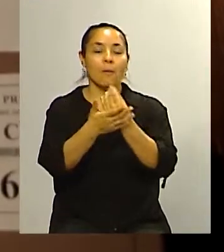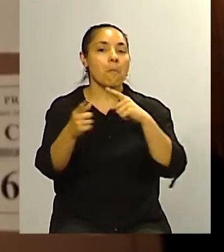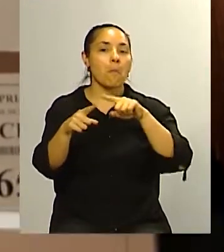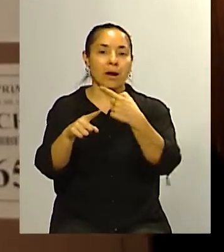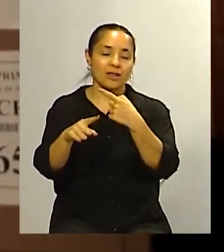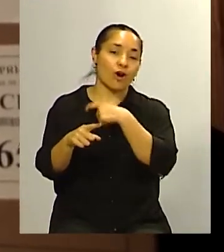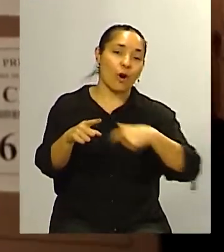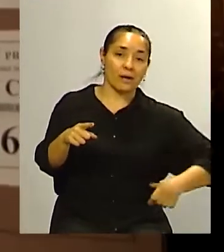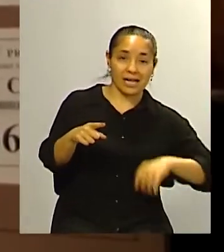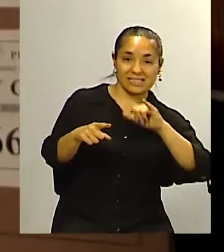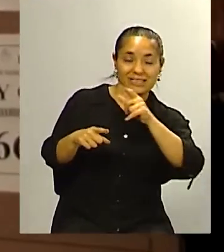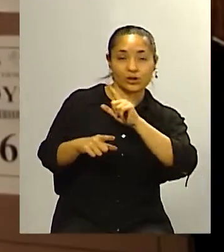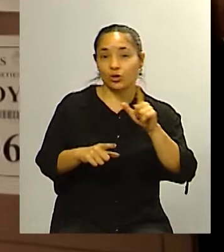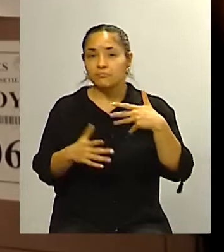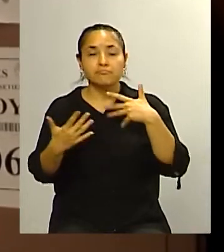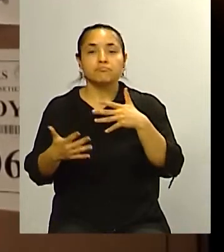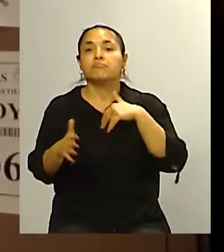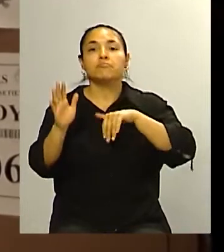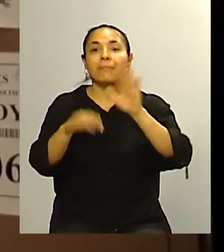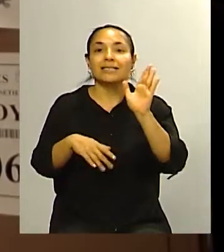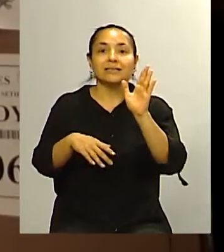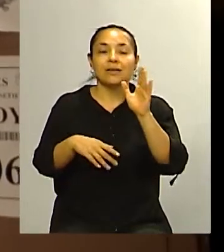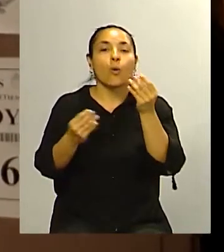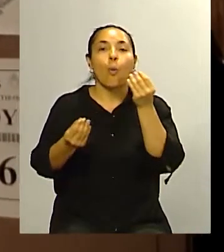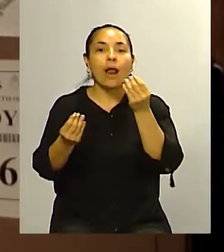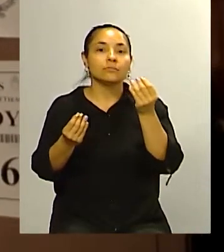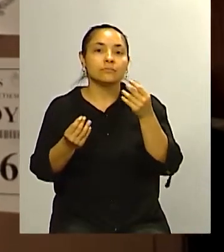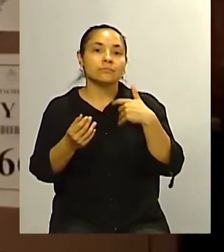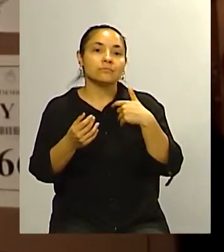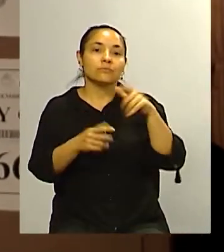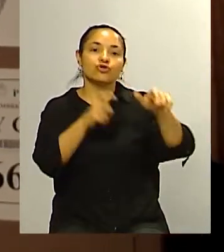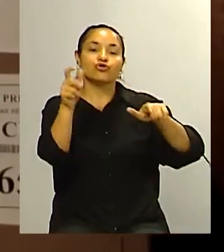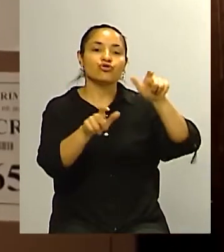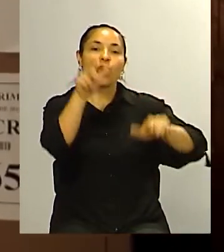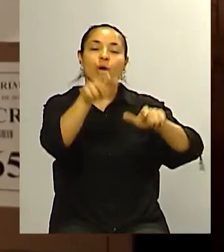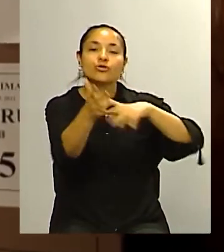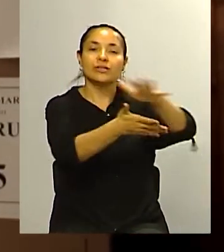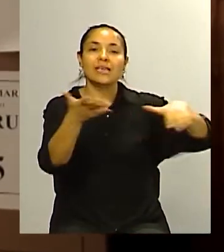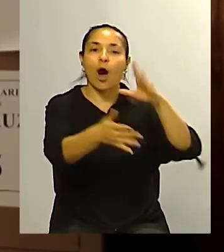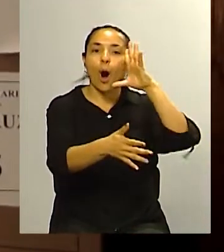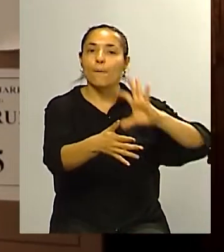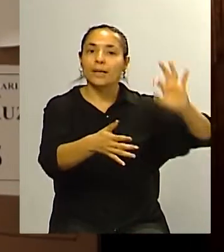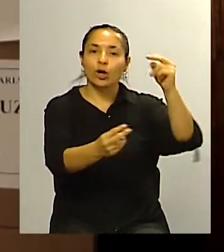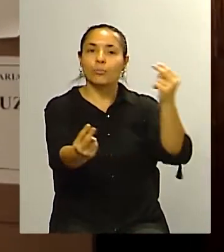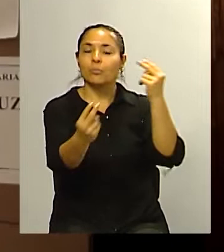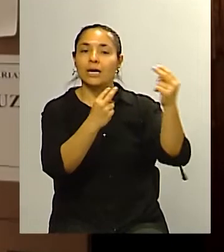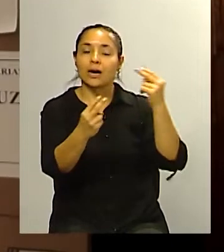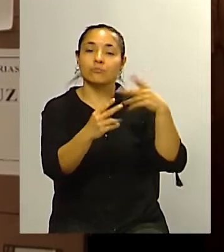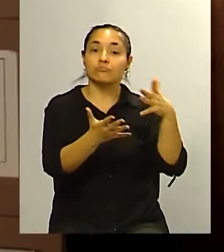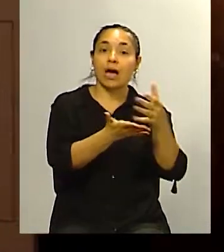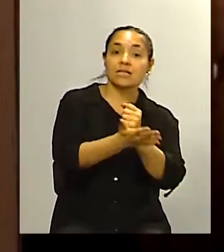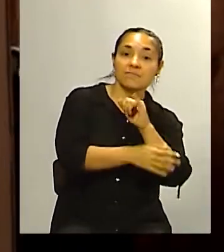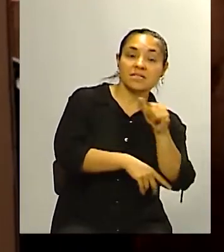no gobernantes es permanentemente medir a ver cómo está su imagen y qué niveles de aceptación tiene con la gente